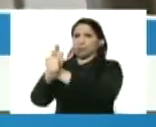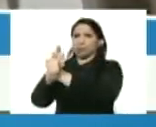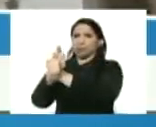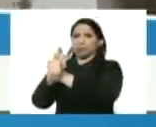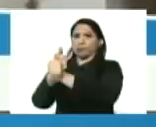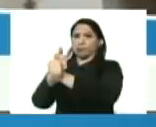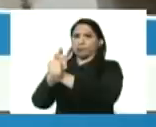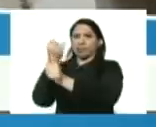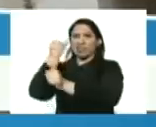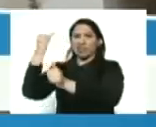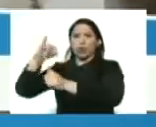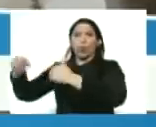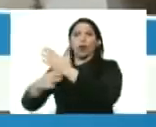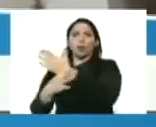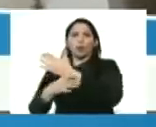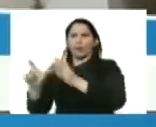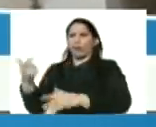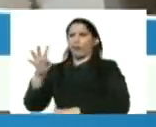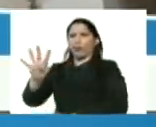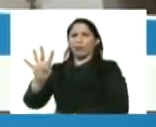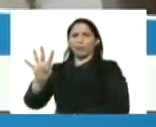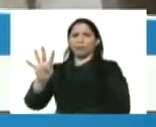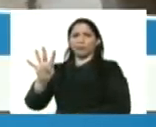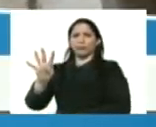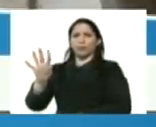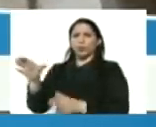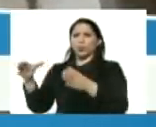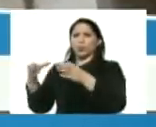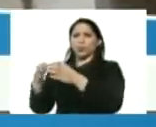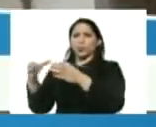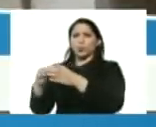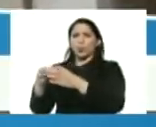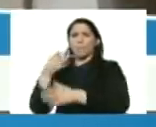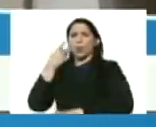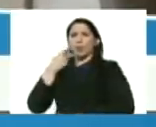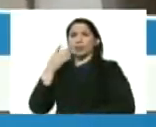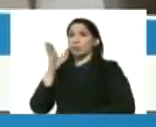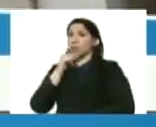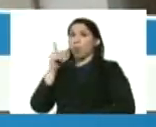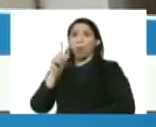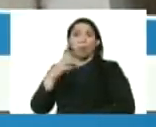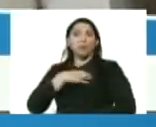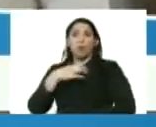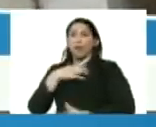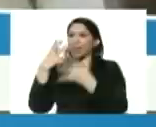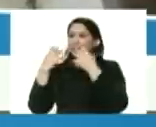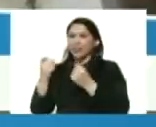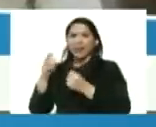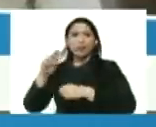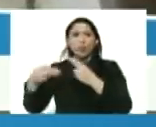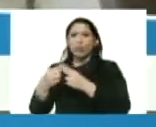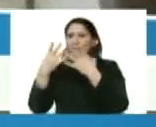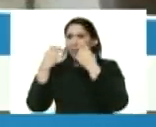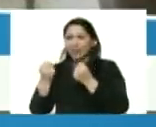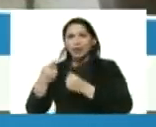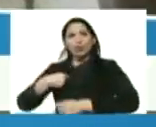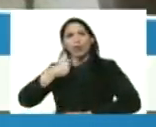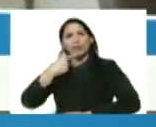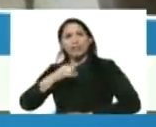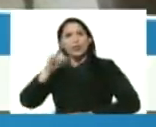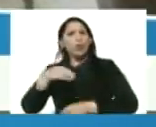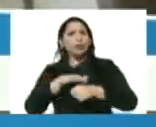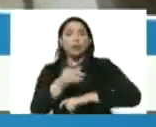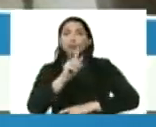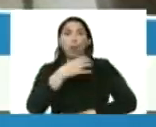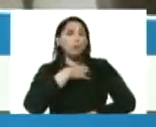ideológico guaidó del g4 de los cuatro partidos del g4 no pueden entender ni van a entender yo le estaba diciendo a jorge rodríguez no